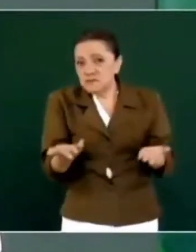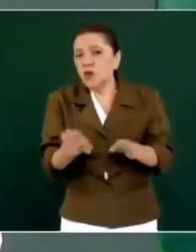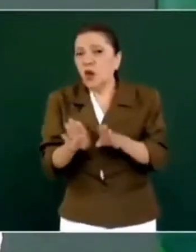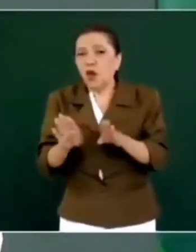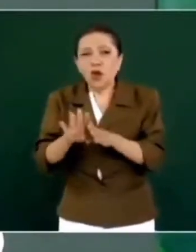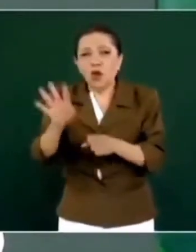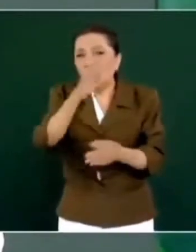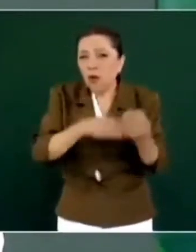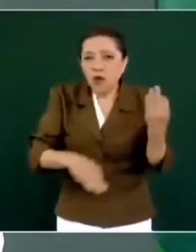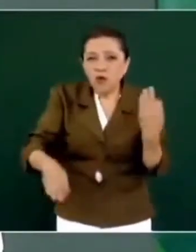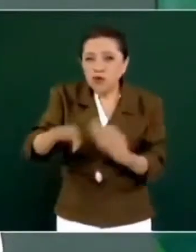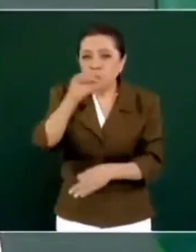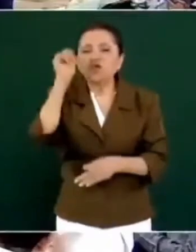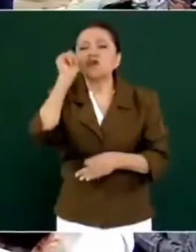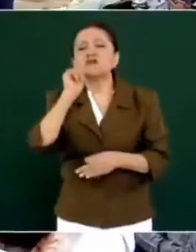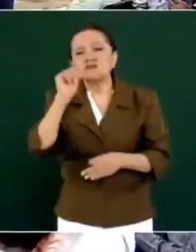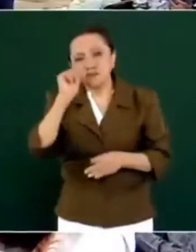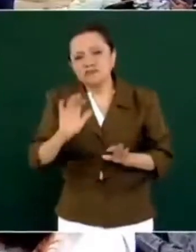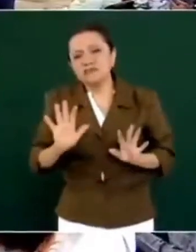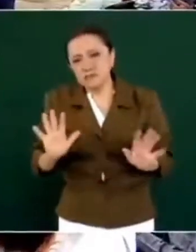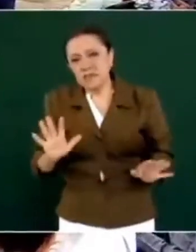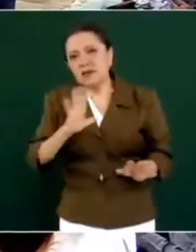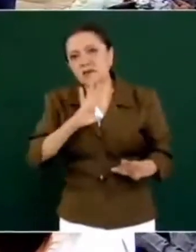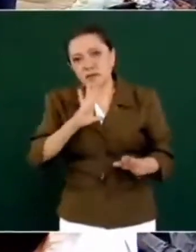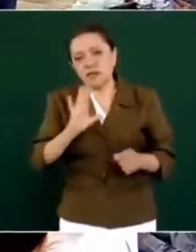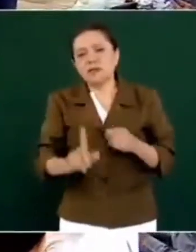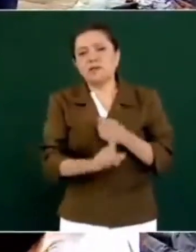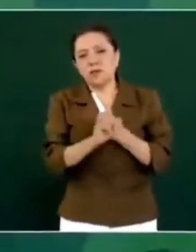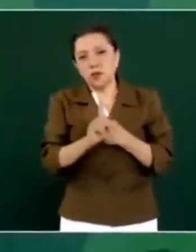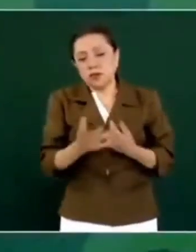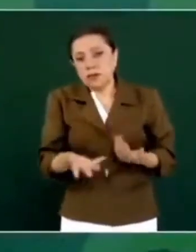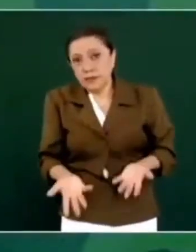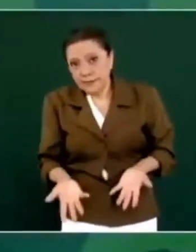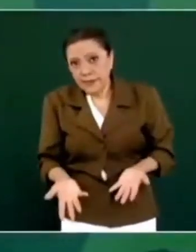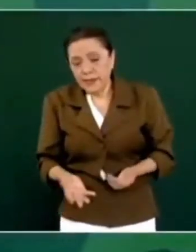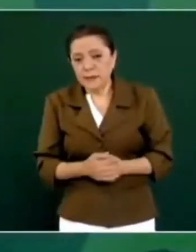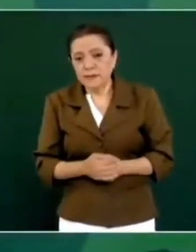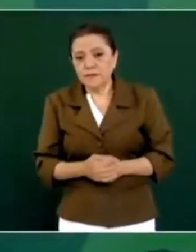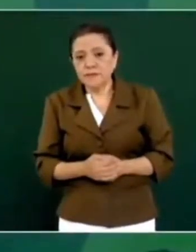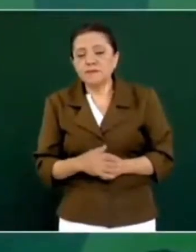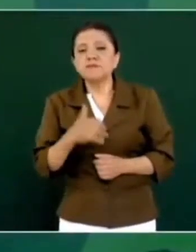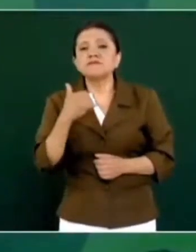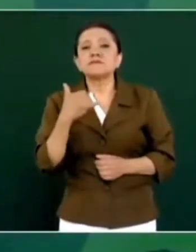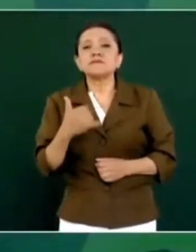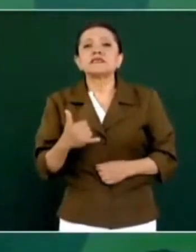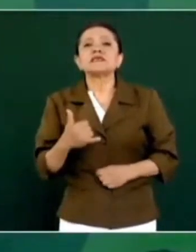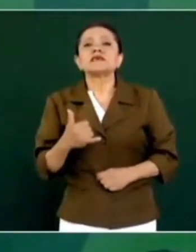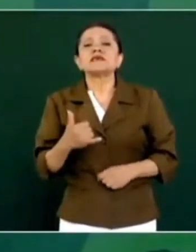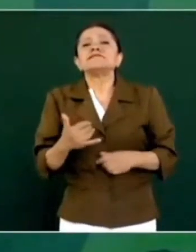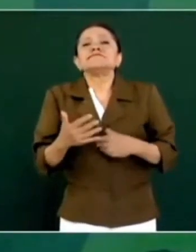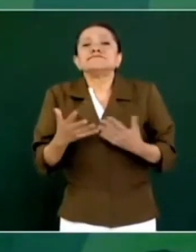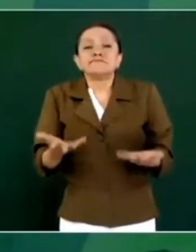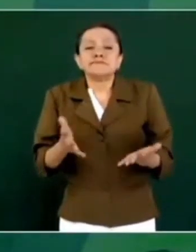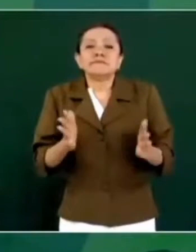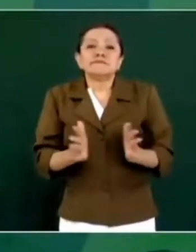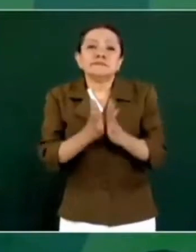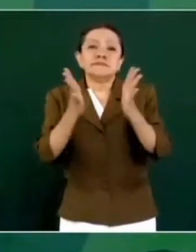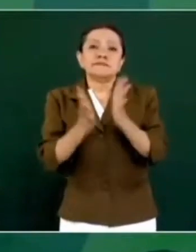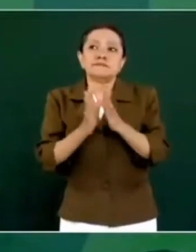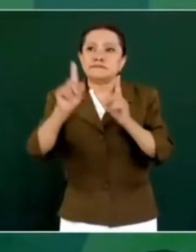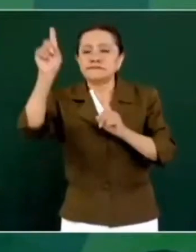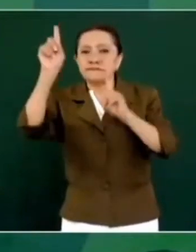siempre pasa y es además consustancial a la democracia, hay 15